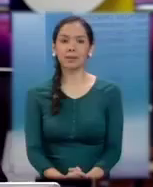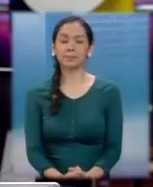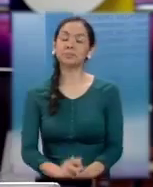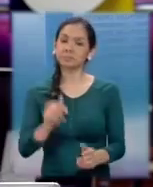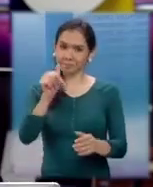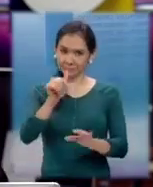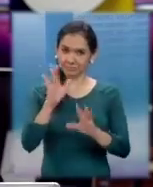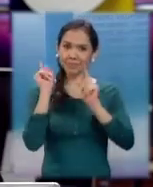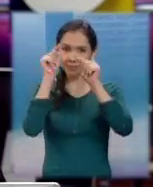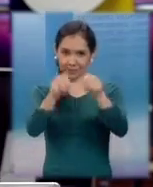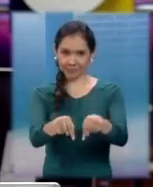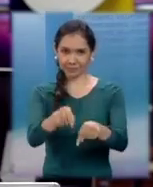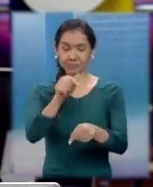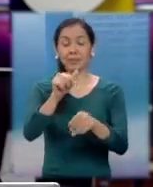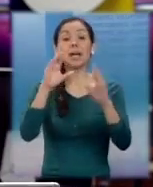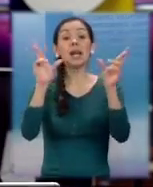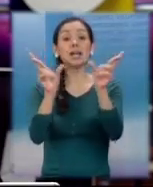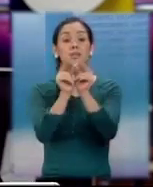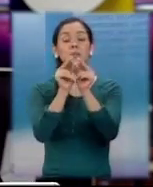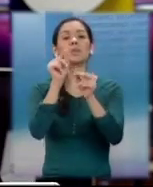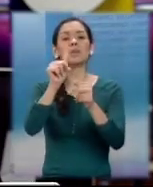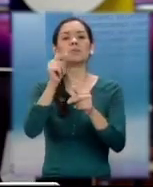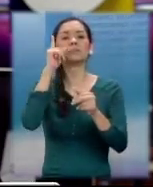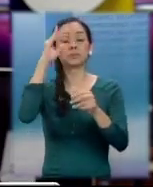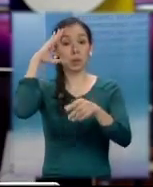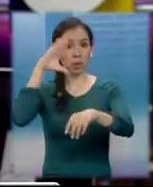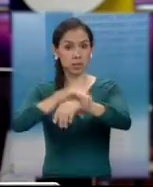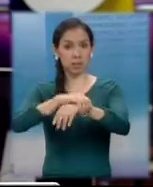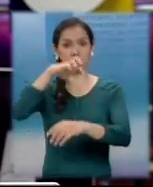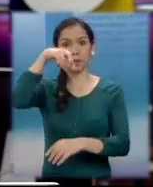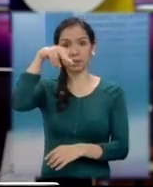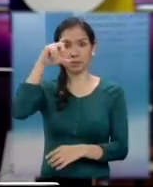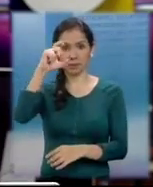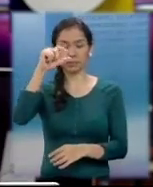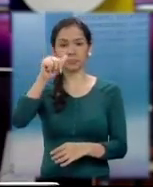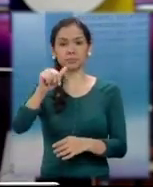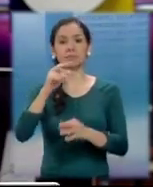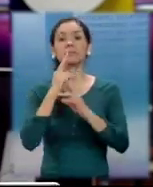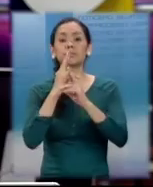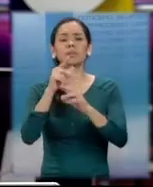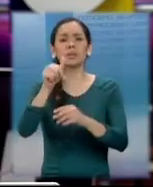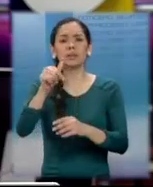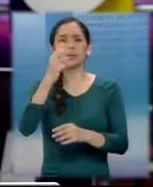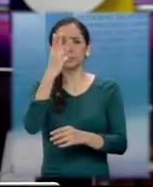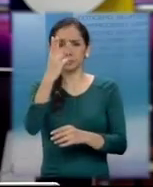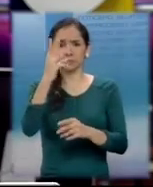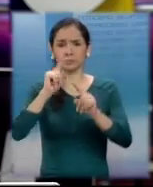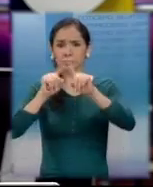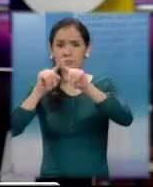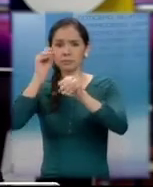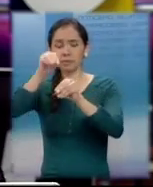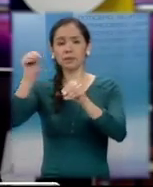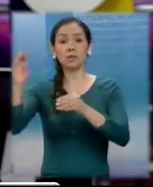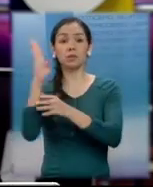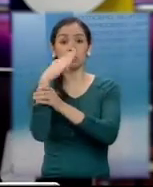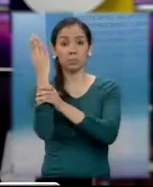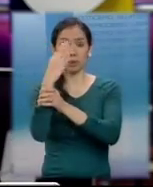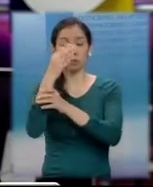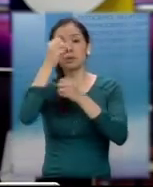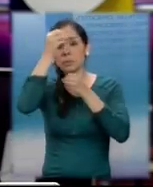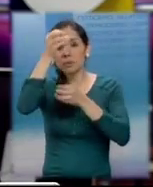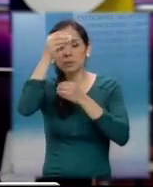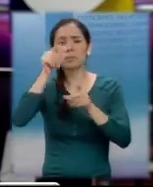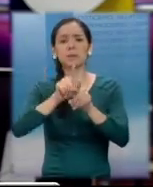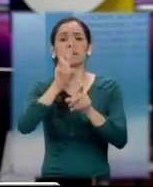Estamos de vuelta en nuestro resumen de sucesos. La Policía Nacional Civil reporta tres detenciones en distintos hechos delictivos. Los bomberos